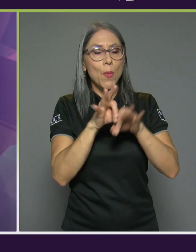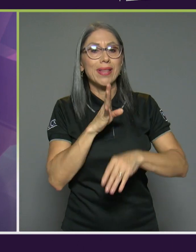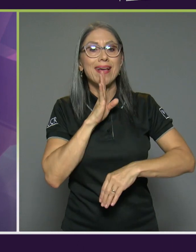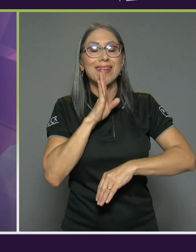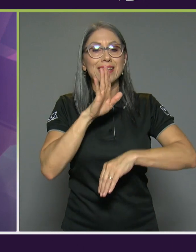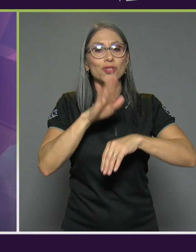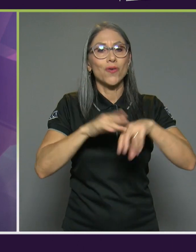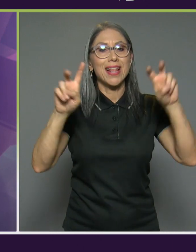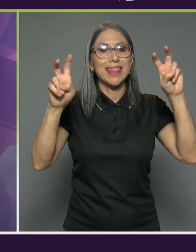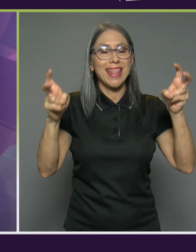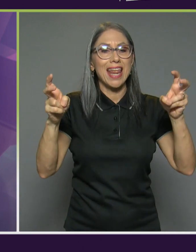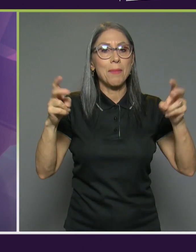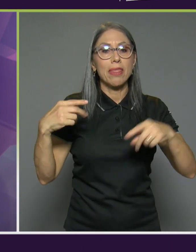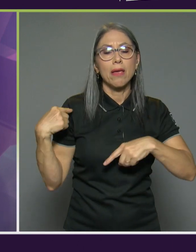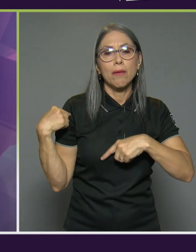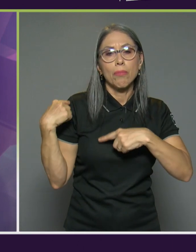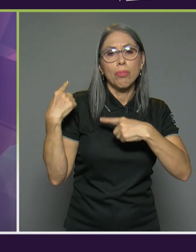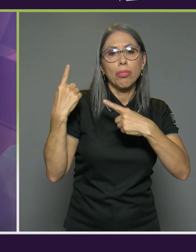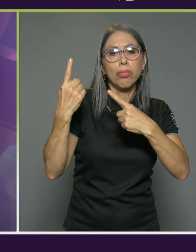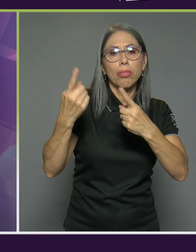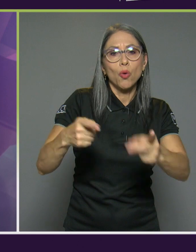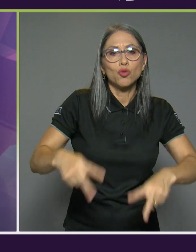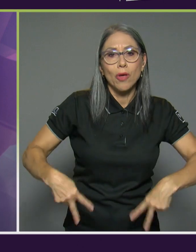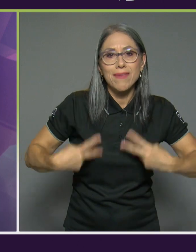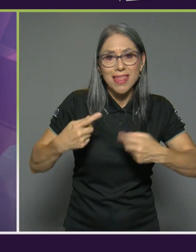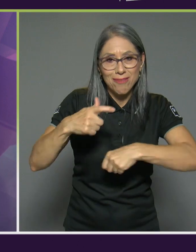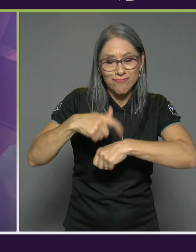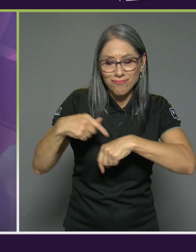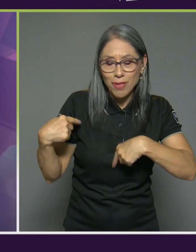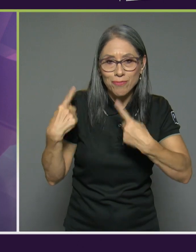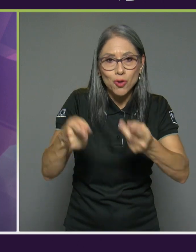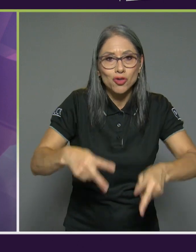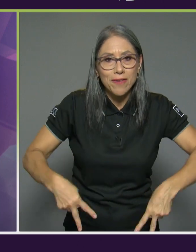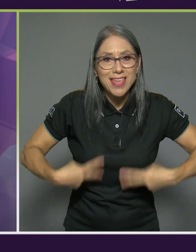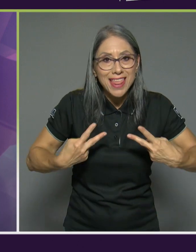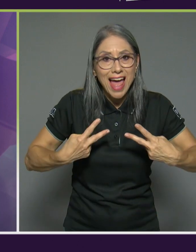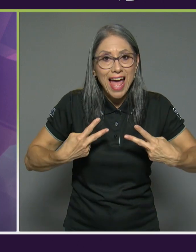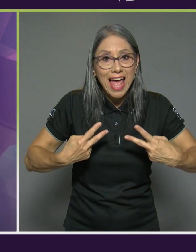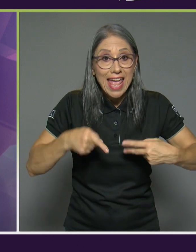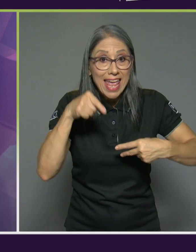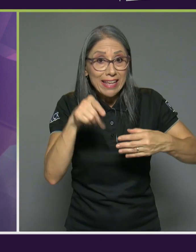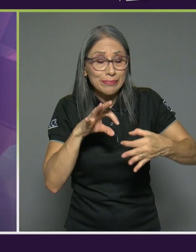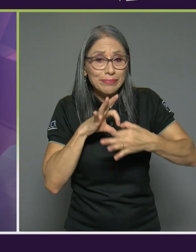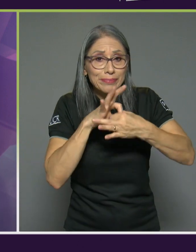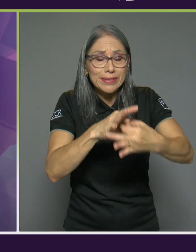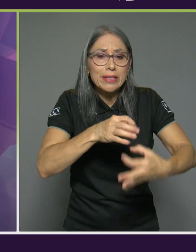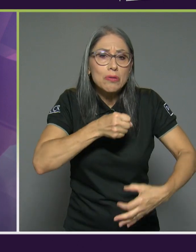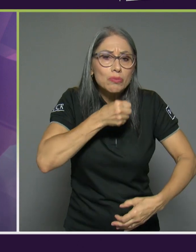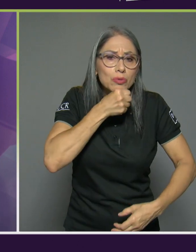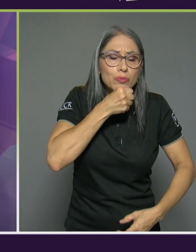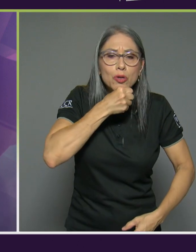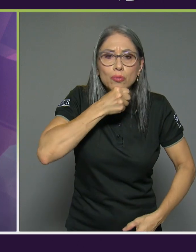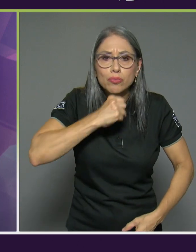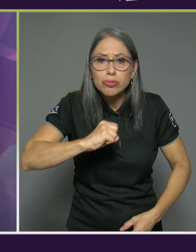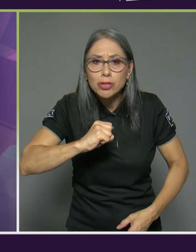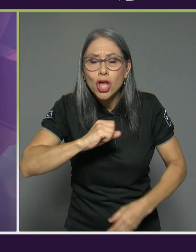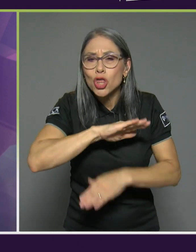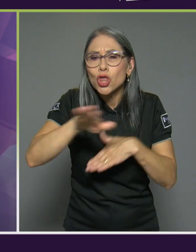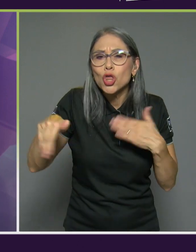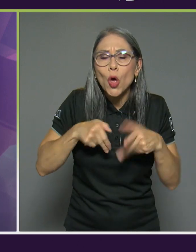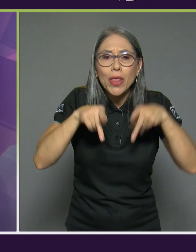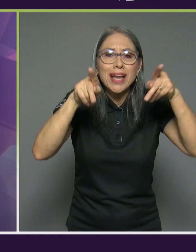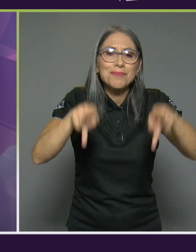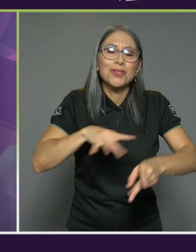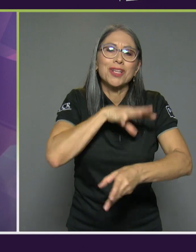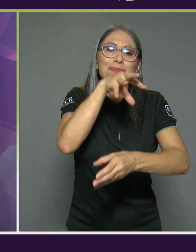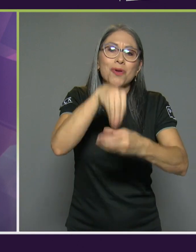el tema de curso de vida y cuando hablamos de curso de vida en materia de envejecimiento y vejez estamos involucrados todos todos estamos